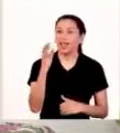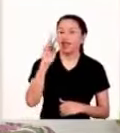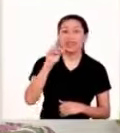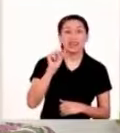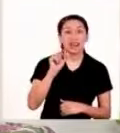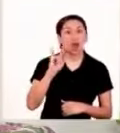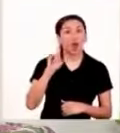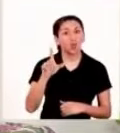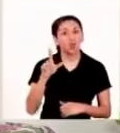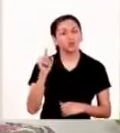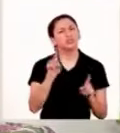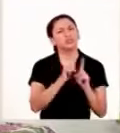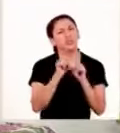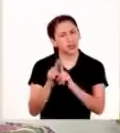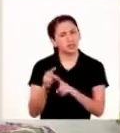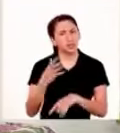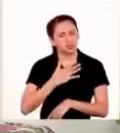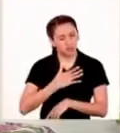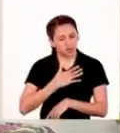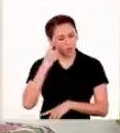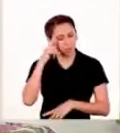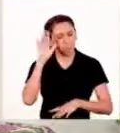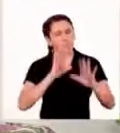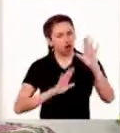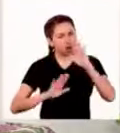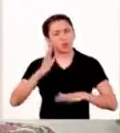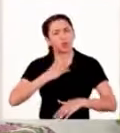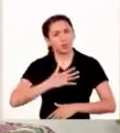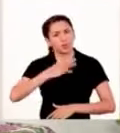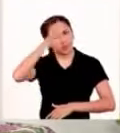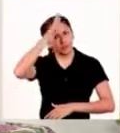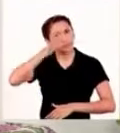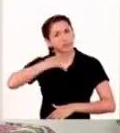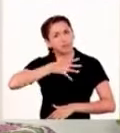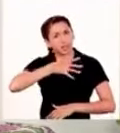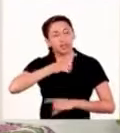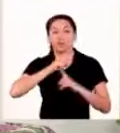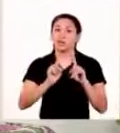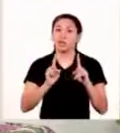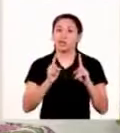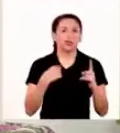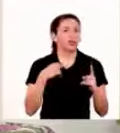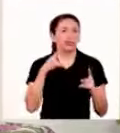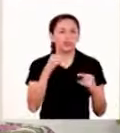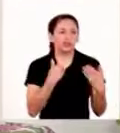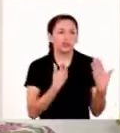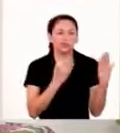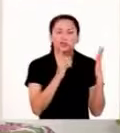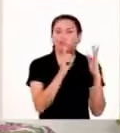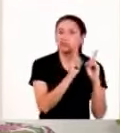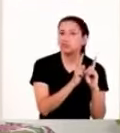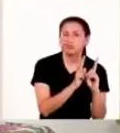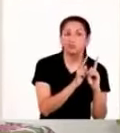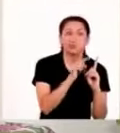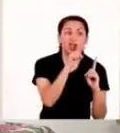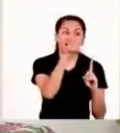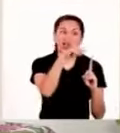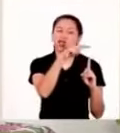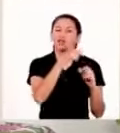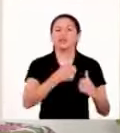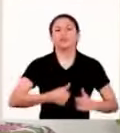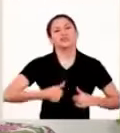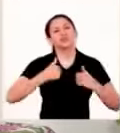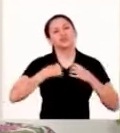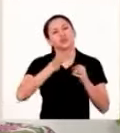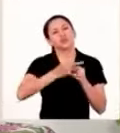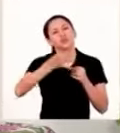igual que Raúl, también me preocupa lo mismo sobre mis padres. Pero lamentablemente no los tengo cerca. Ellos viven en